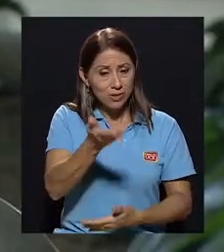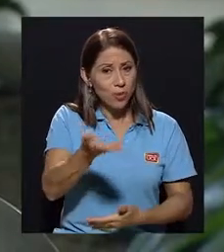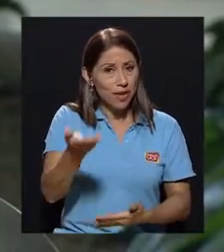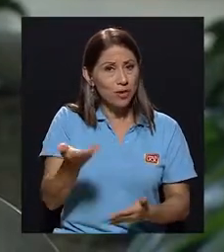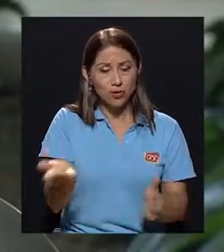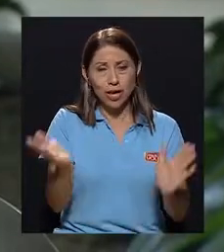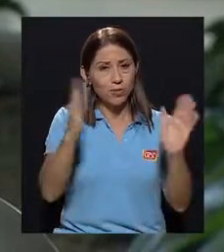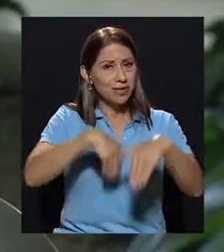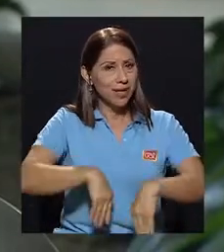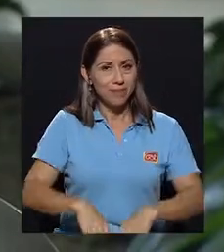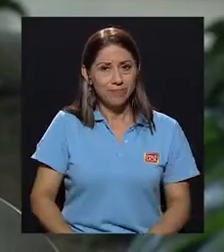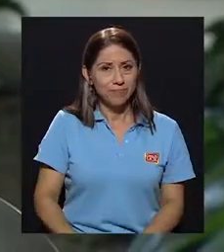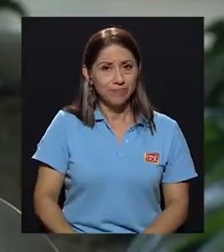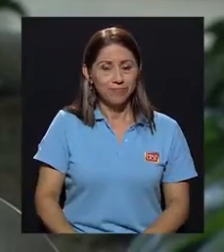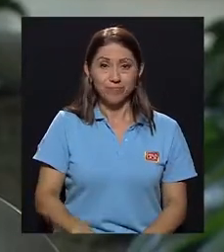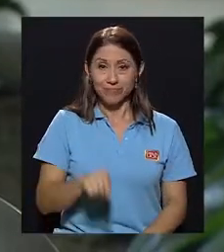ya no está.